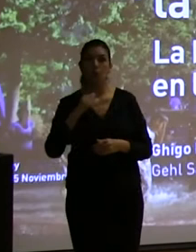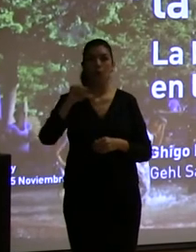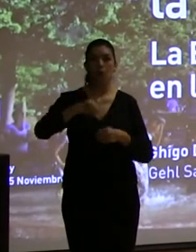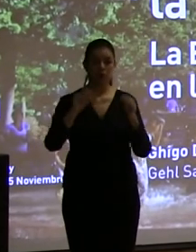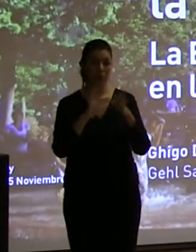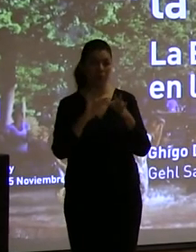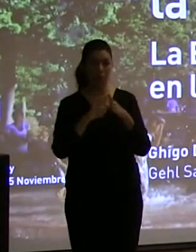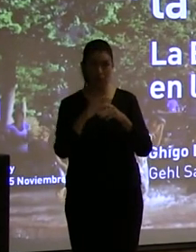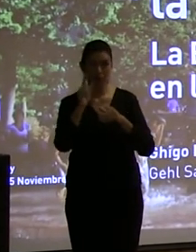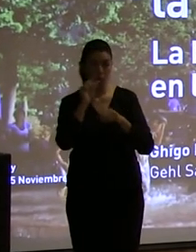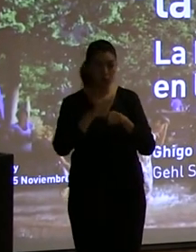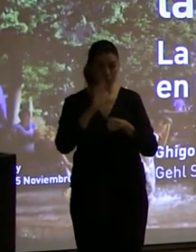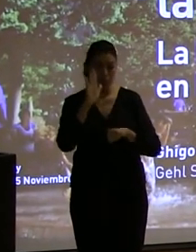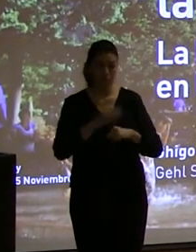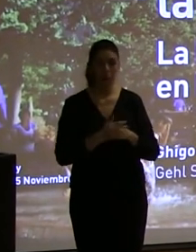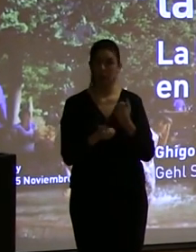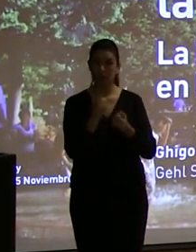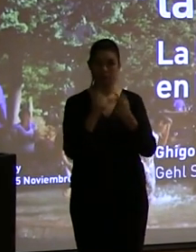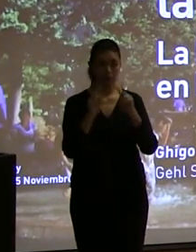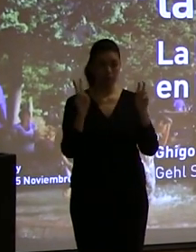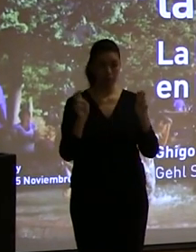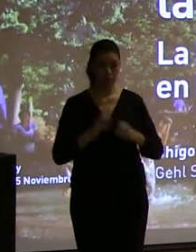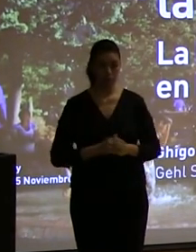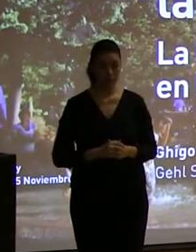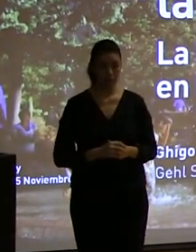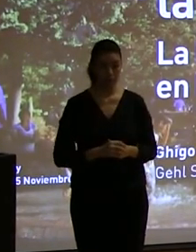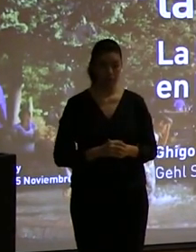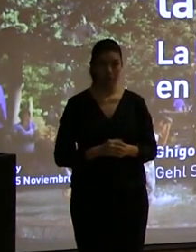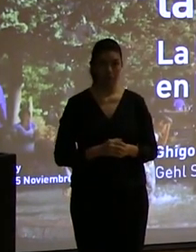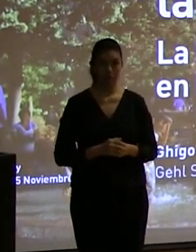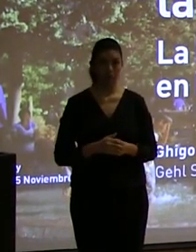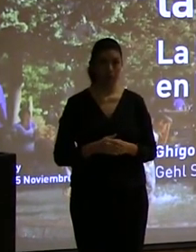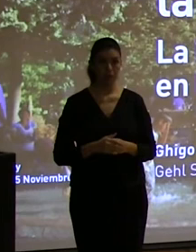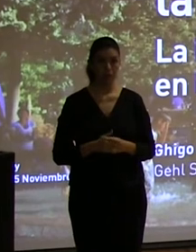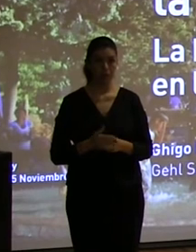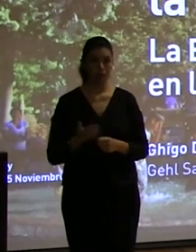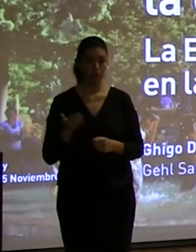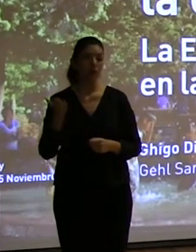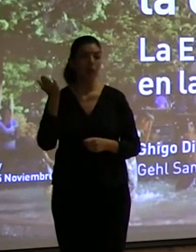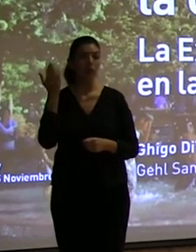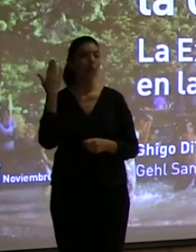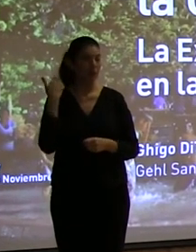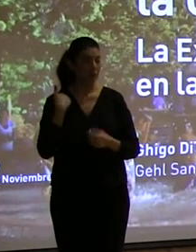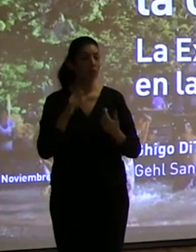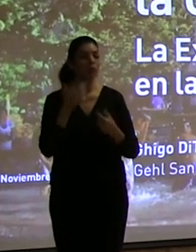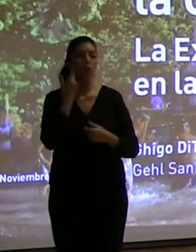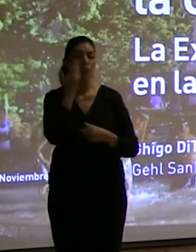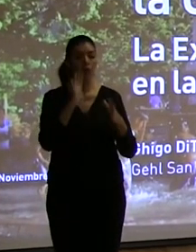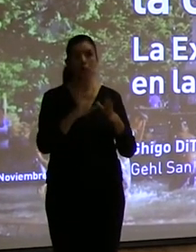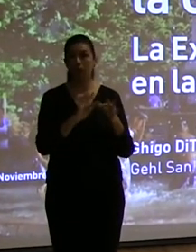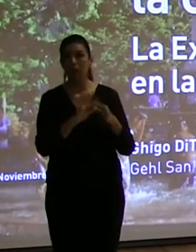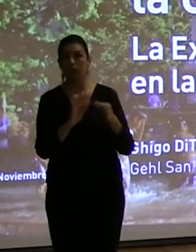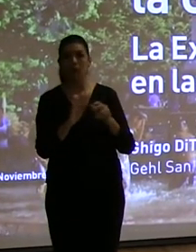quizás de algunos de los temas que Arturo comentó sobre el final, temas de infraestructura. Es decir, cómo